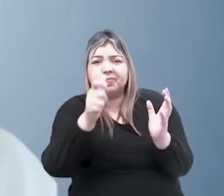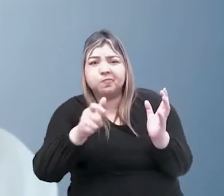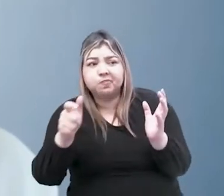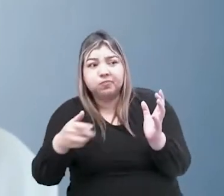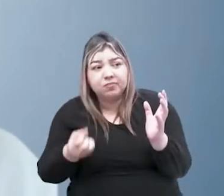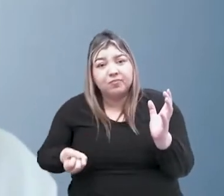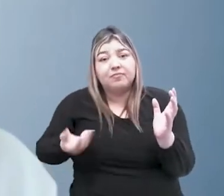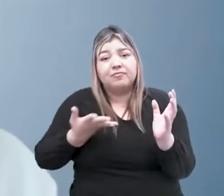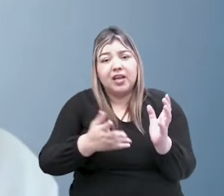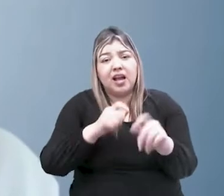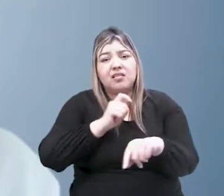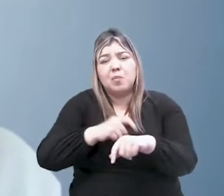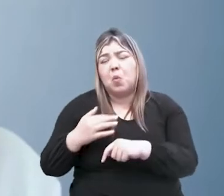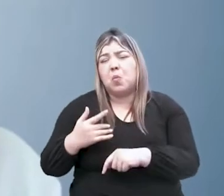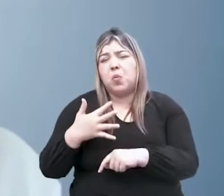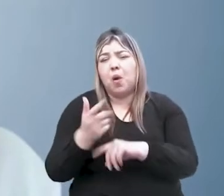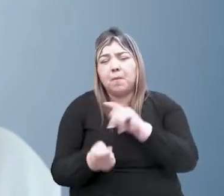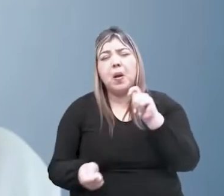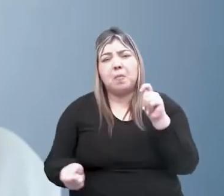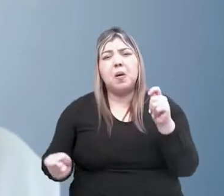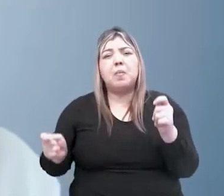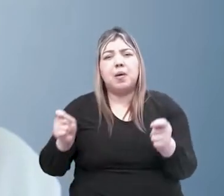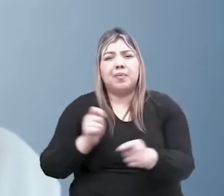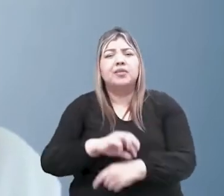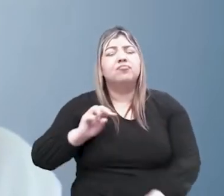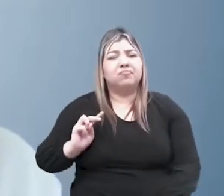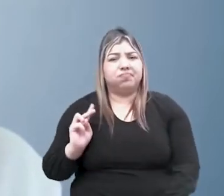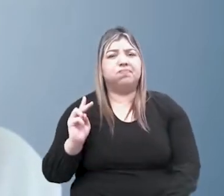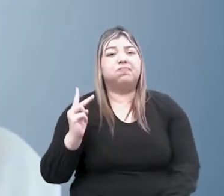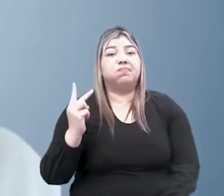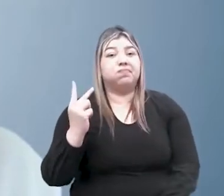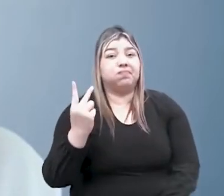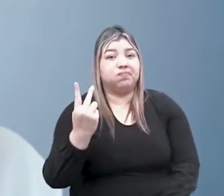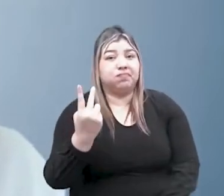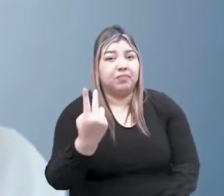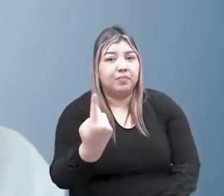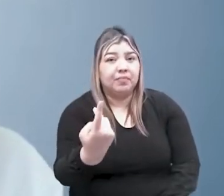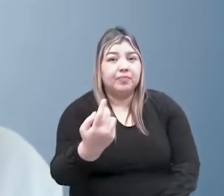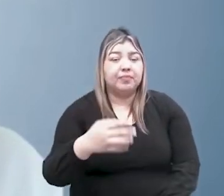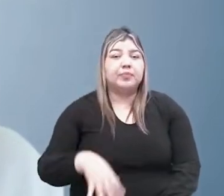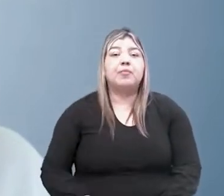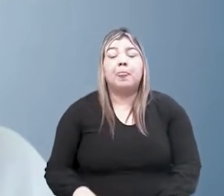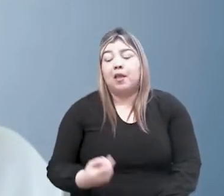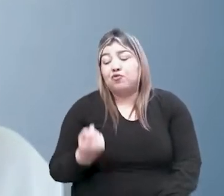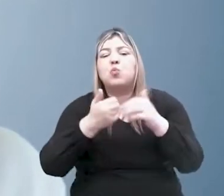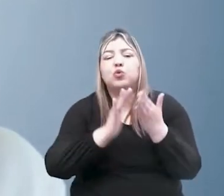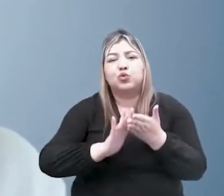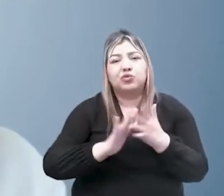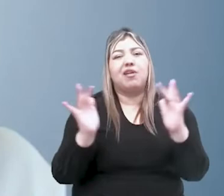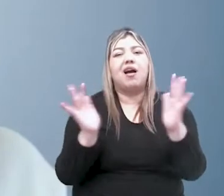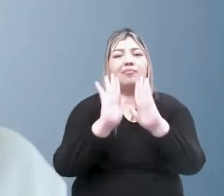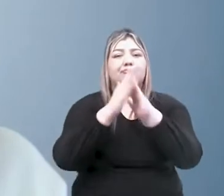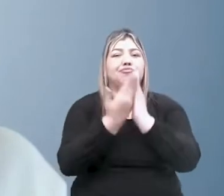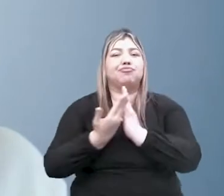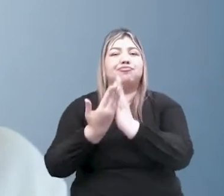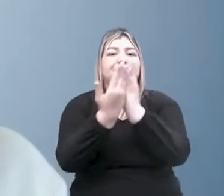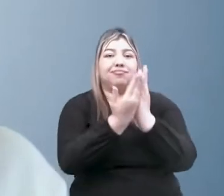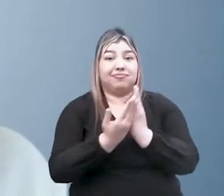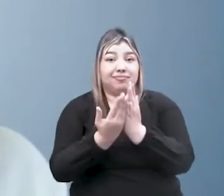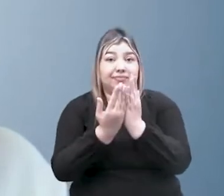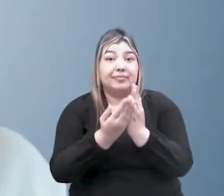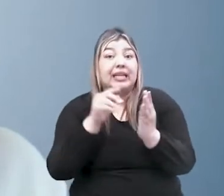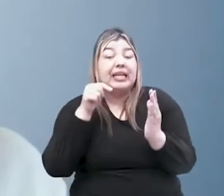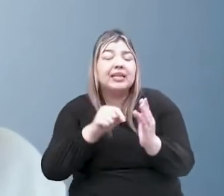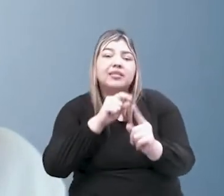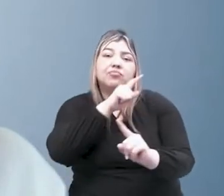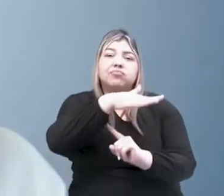transformación. Los últimos dos años serán siempre recordados por la pandemia. Es en ese contexto que